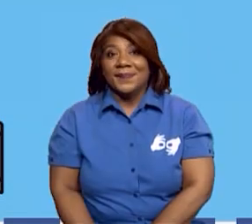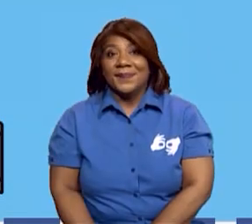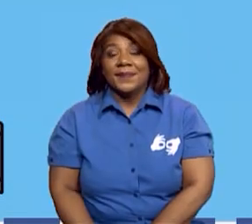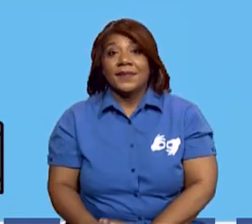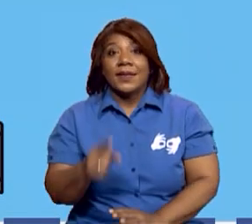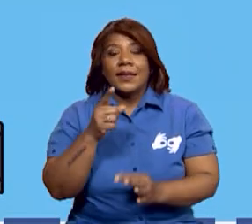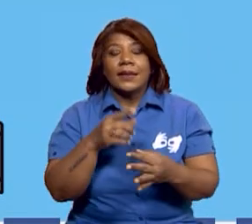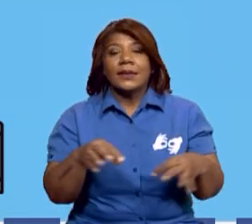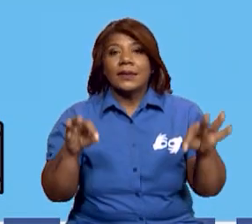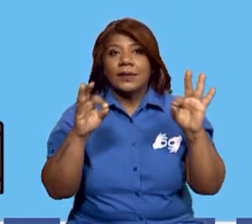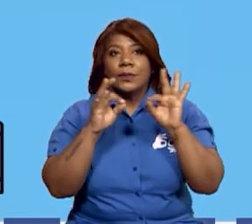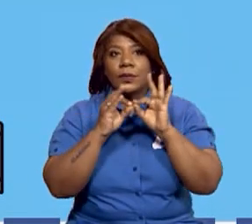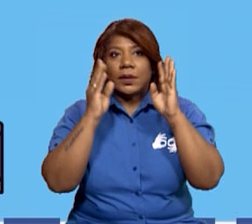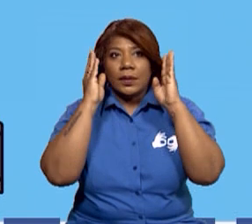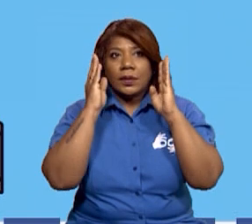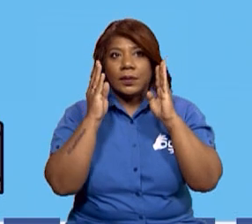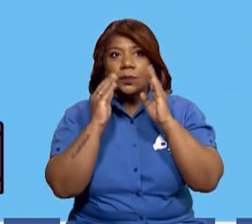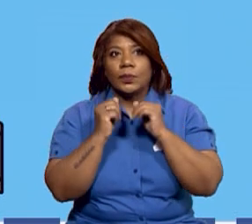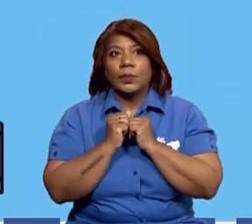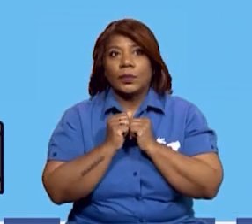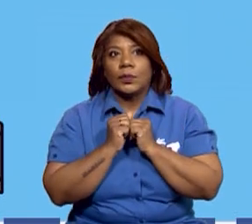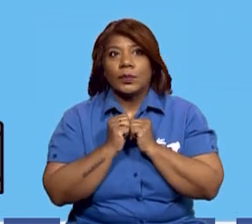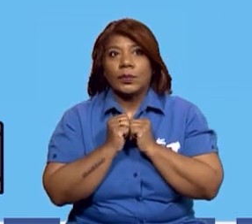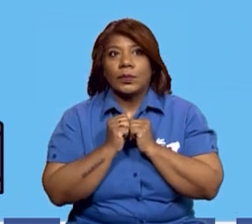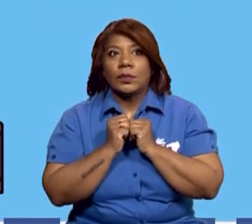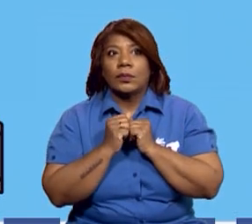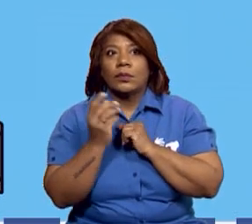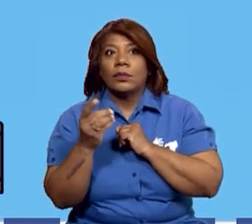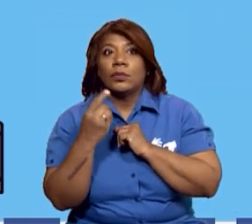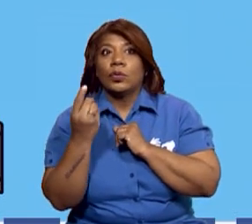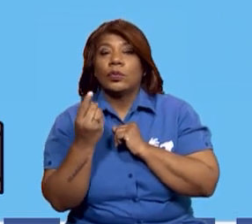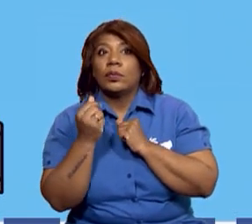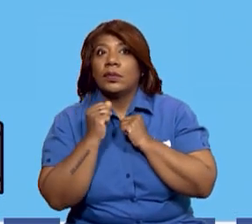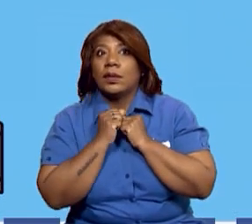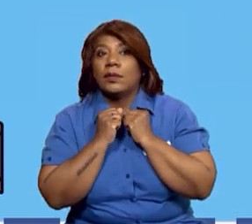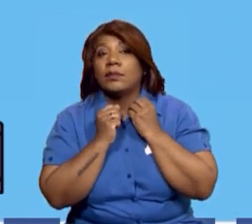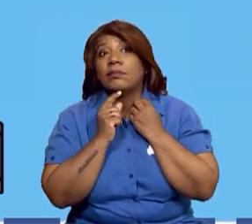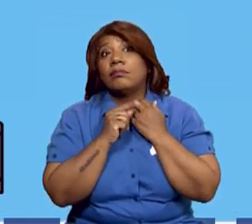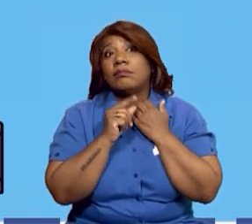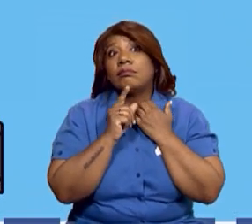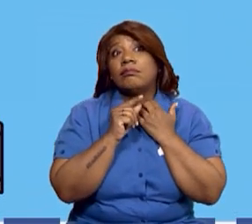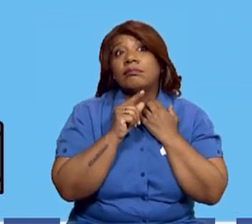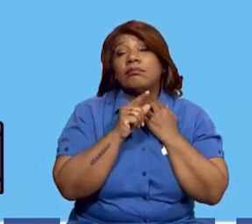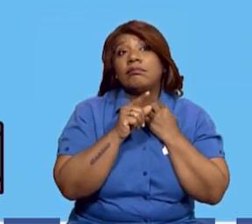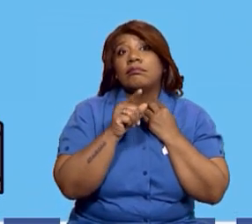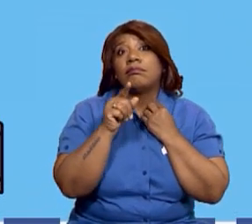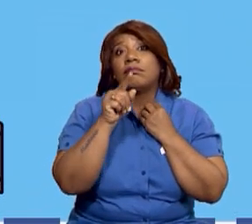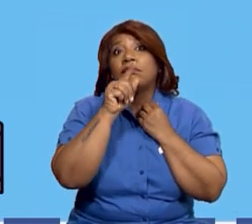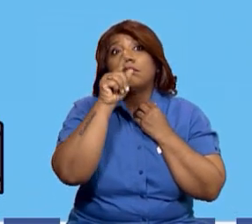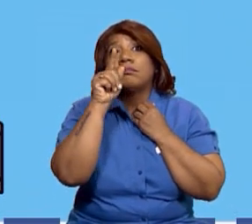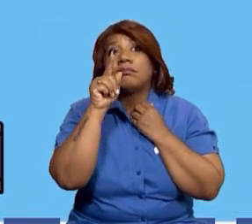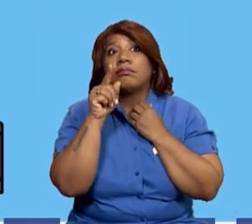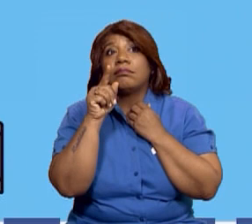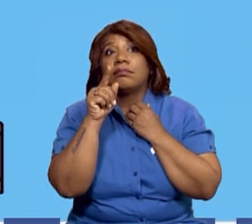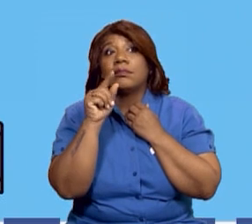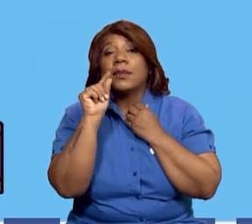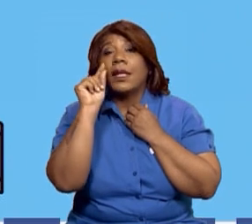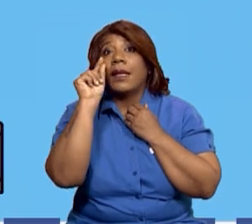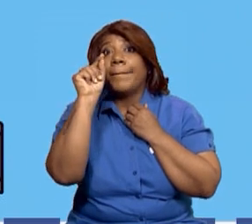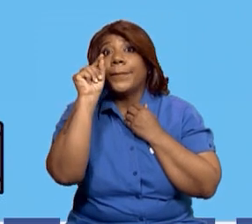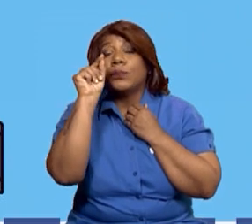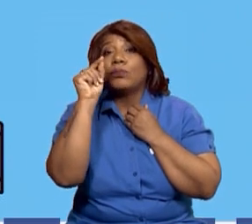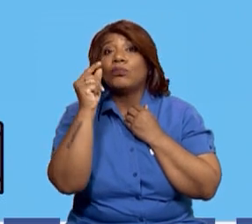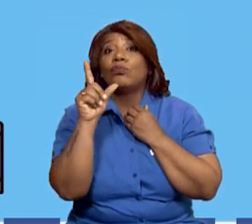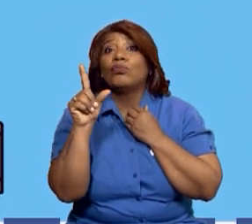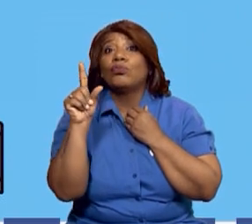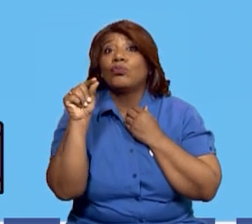esa concentración que nos ayuda a esta hermosa actividad del laberinto. Vamos a iniciar desde el punto verde. Ok.